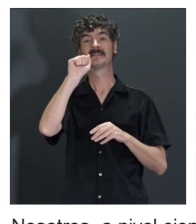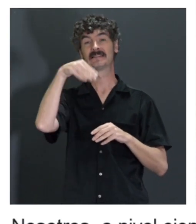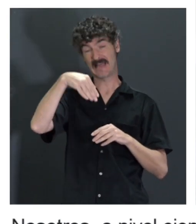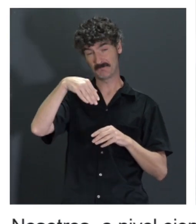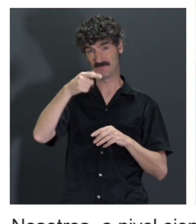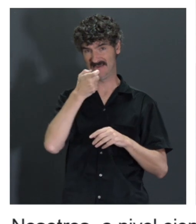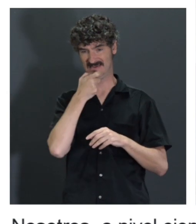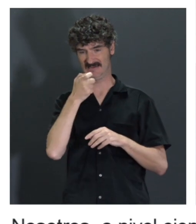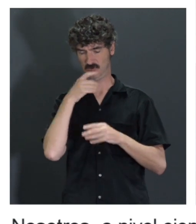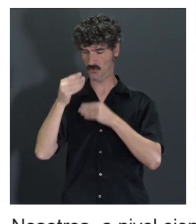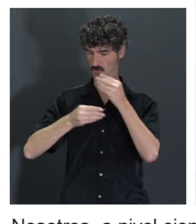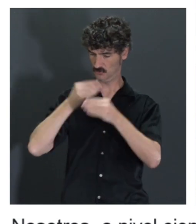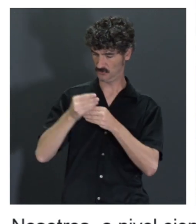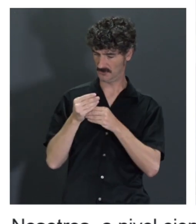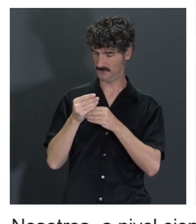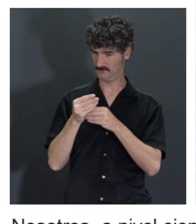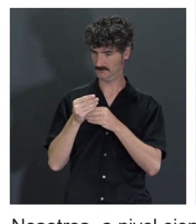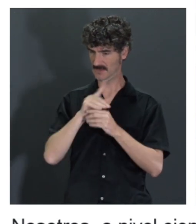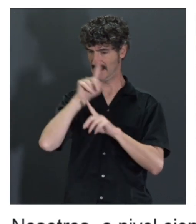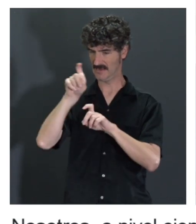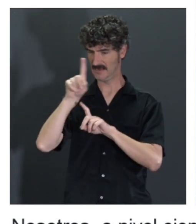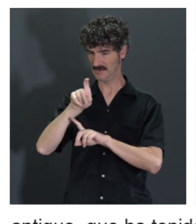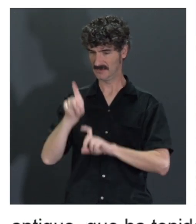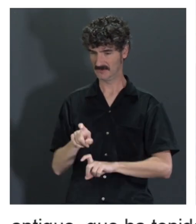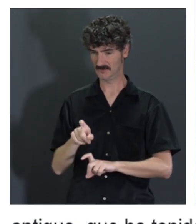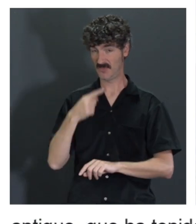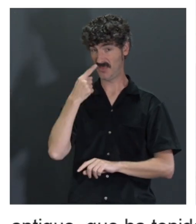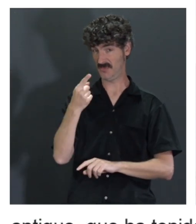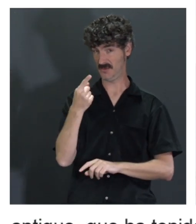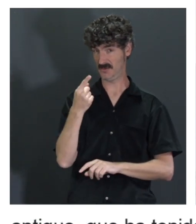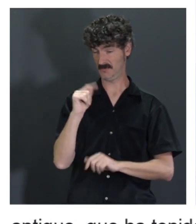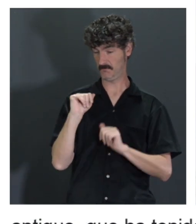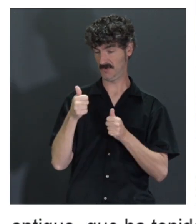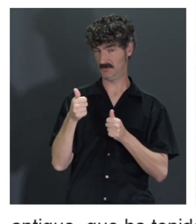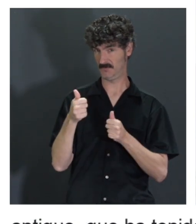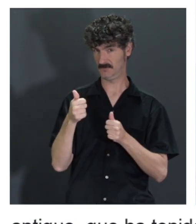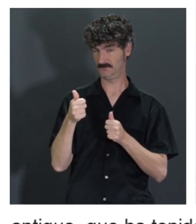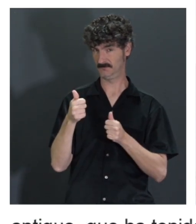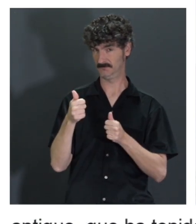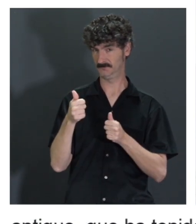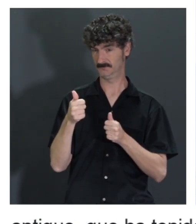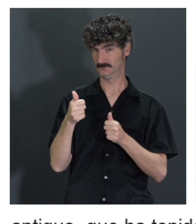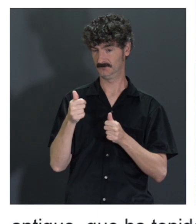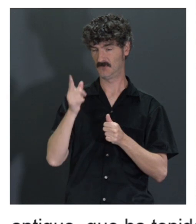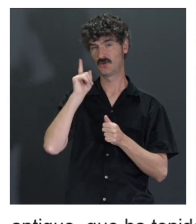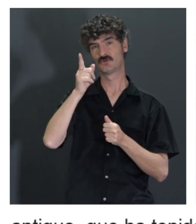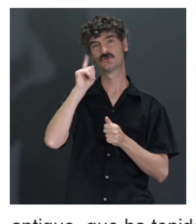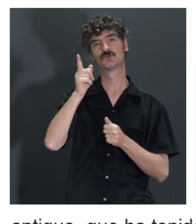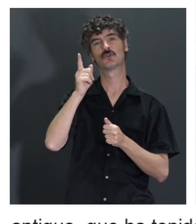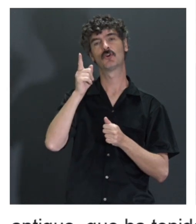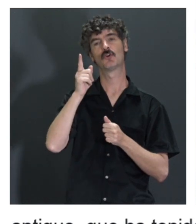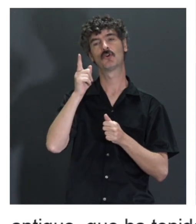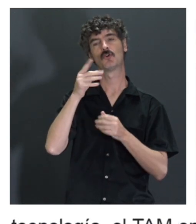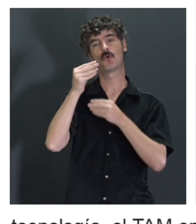lo utilizamos mucho, hemos hecho muchas encuestas, porque es lo que tú decías al principio, o sea, no solamente son las barreras del